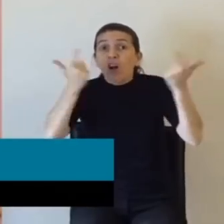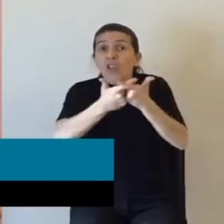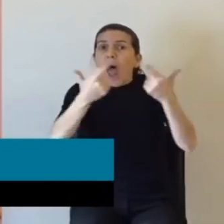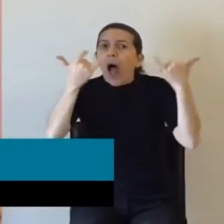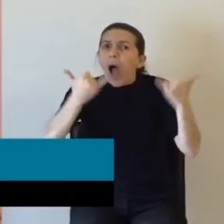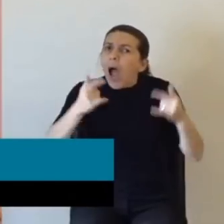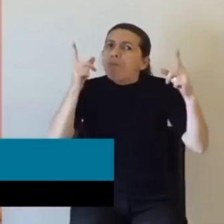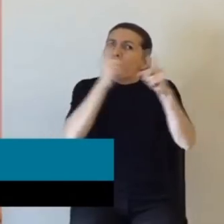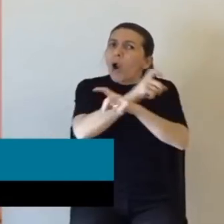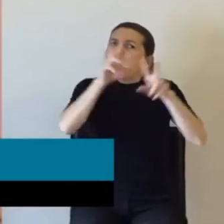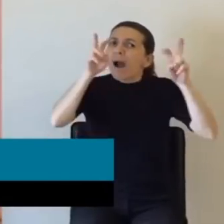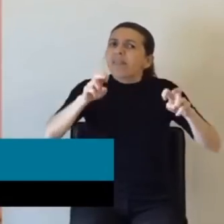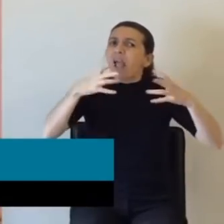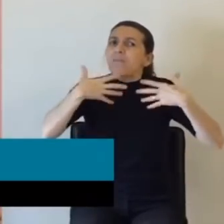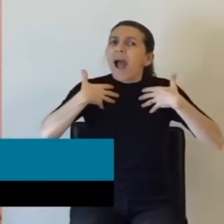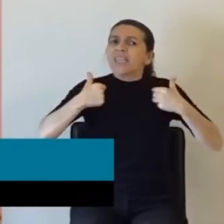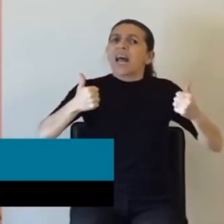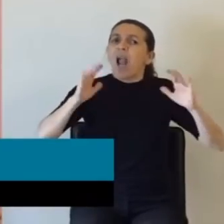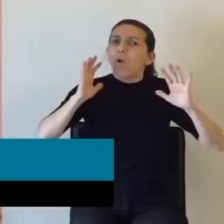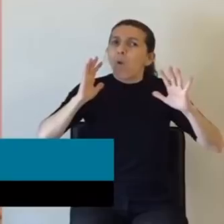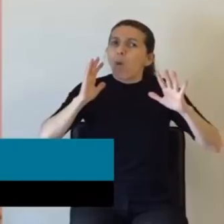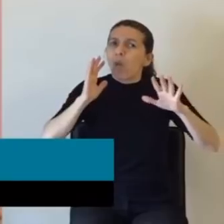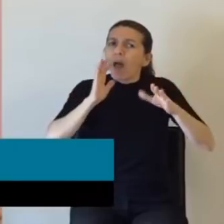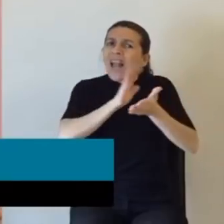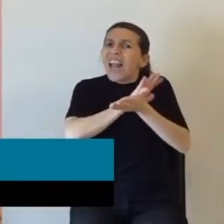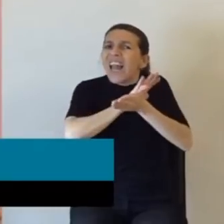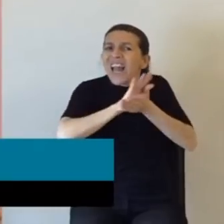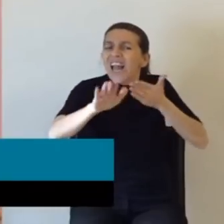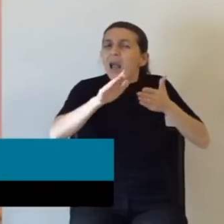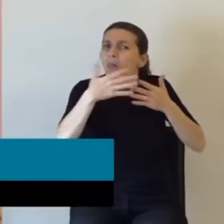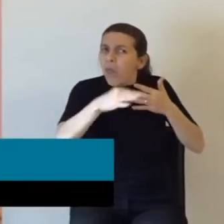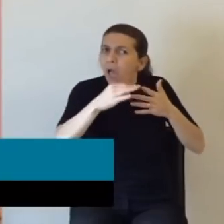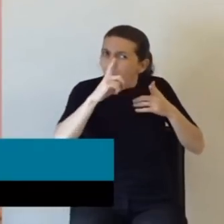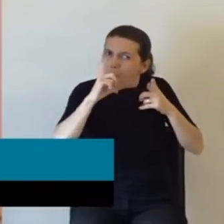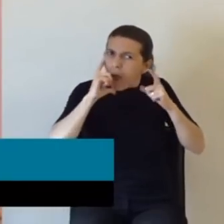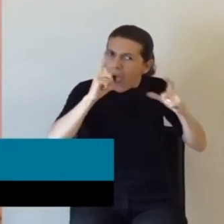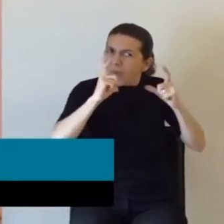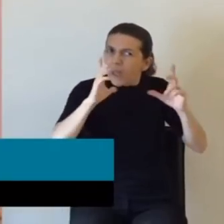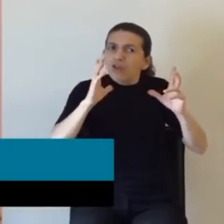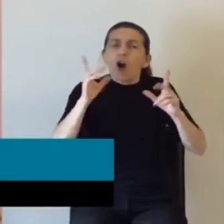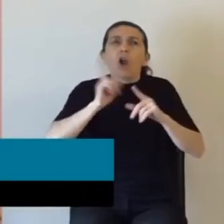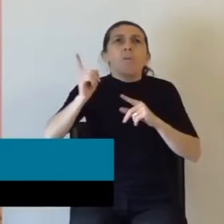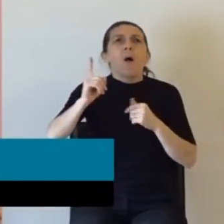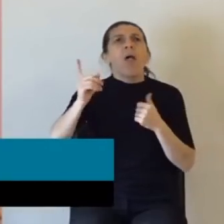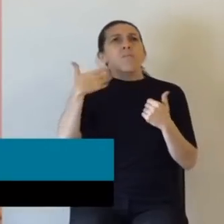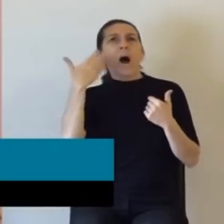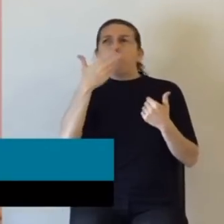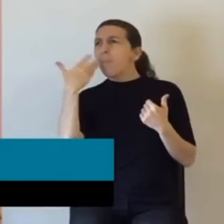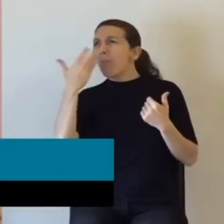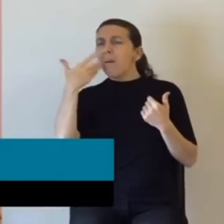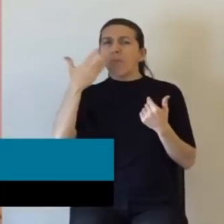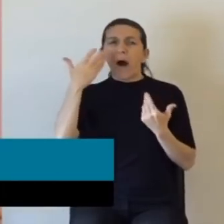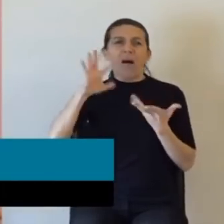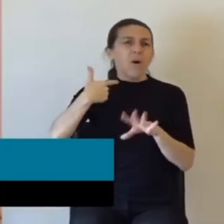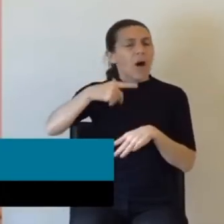sanitario que atender. No se puede seguir haciendo discursos tan hipócritas. Digan lo que